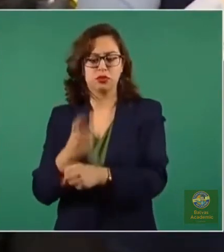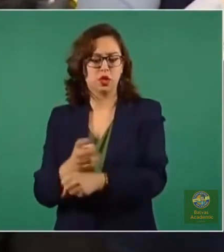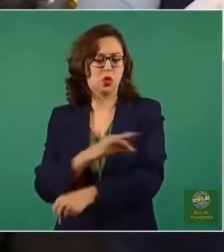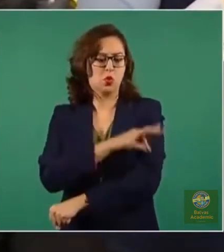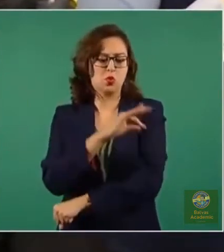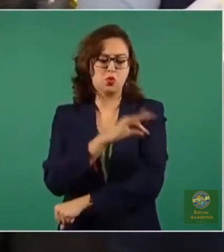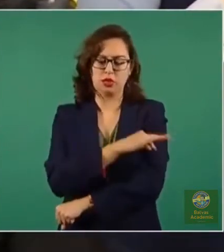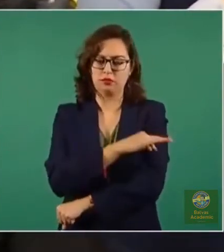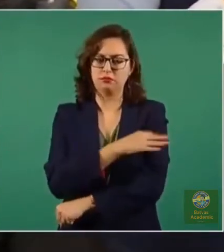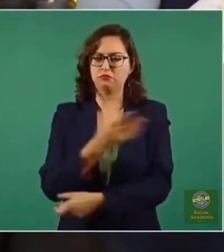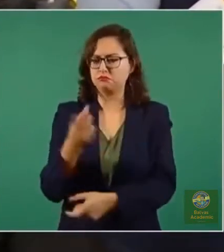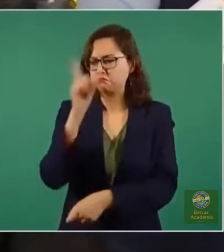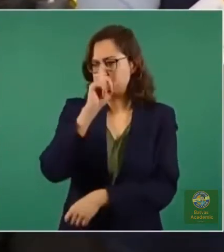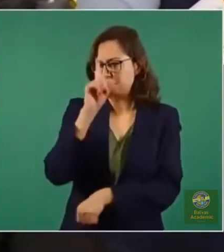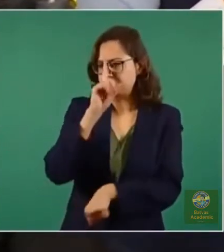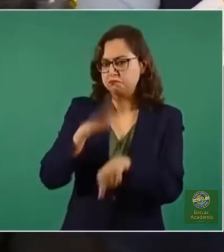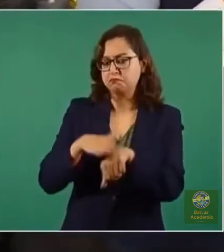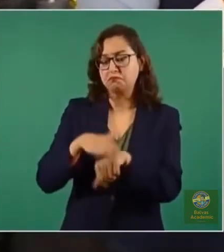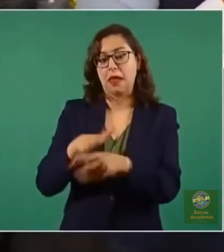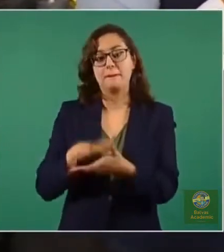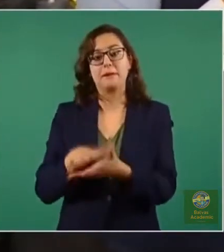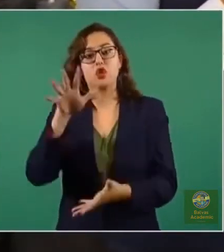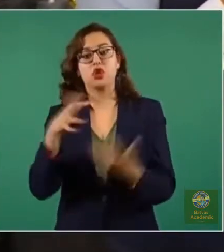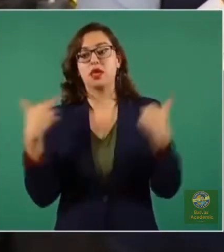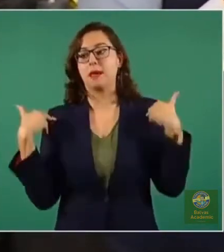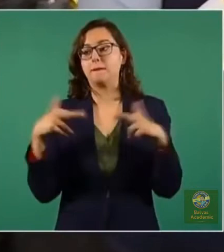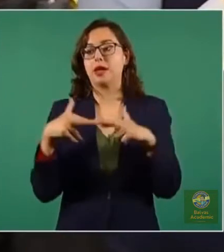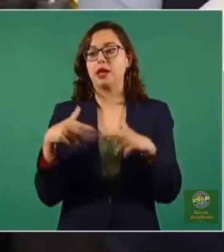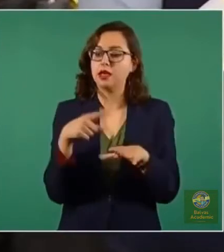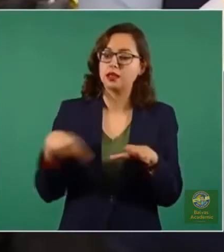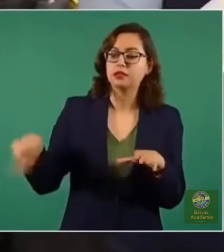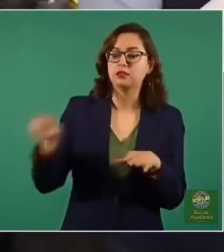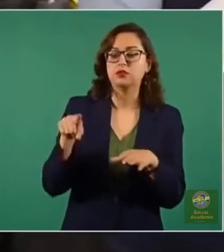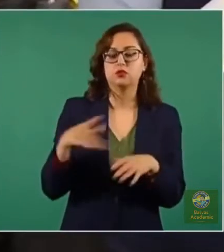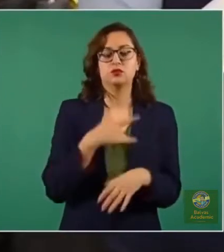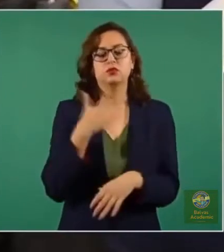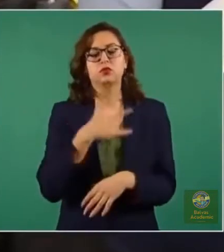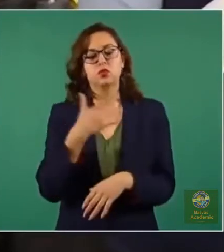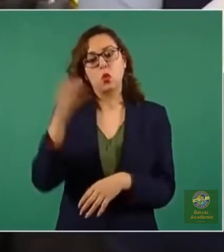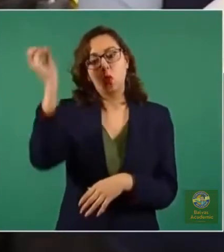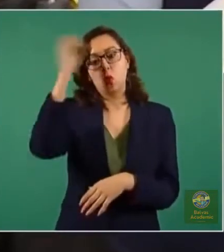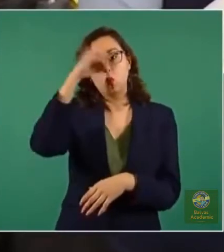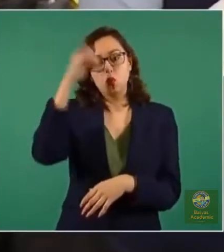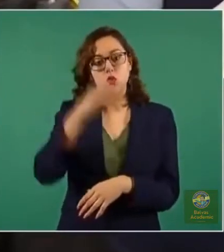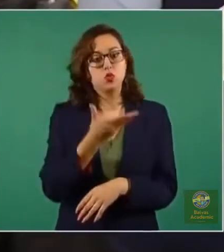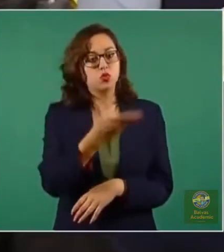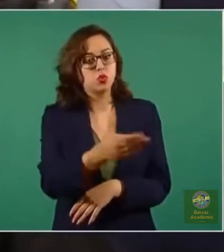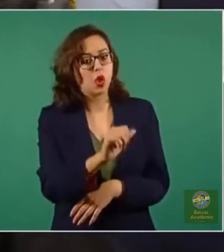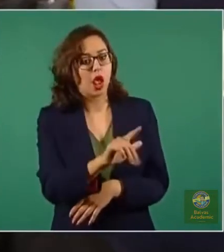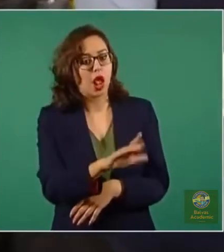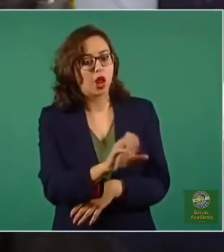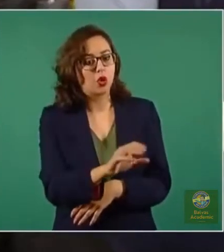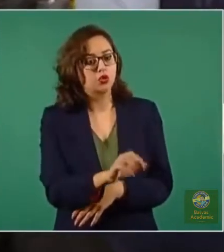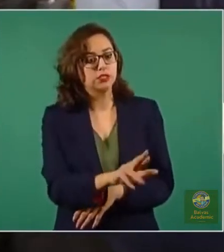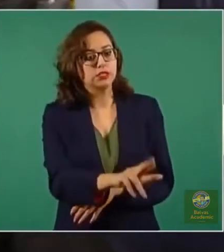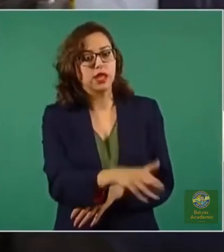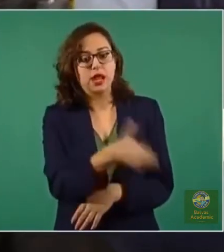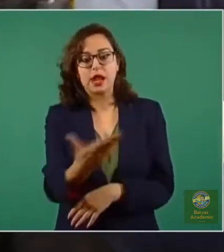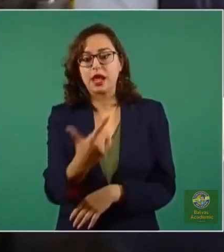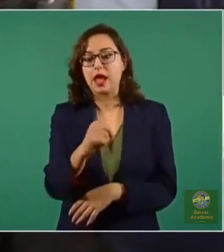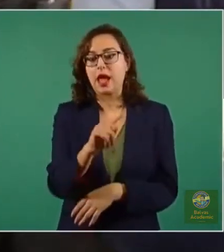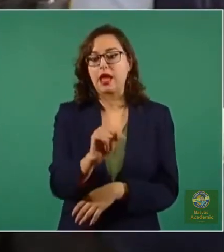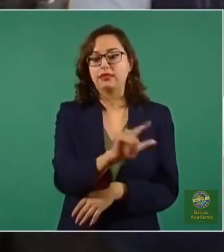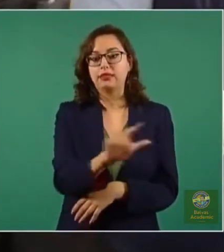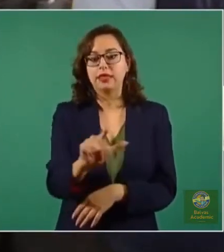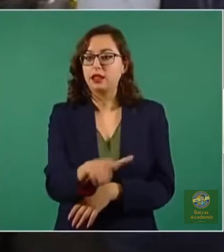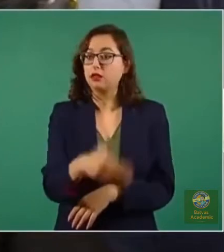biológico son los maestros. Quisiera conocer la opinión, no sé si el doctor Alcocer, el doctor… Sí. Gatell, o usted,